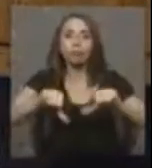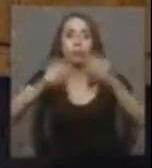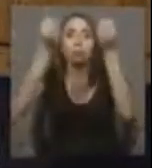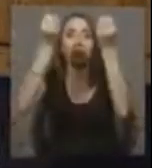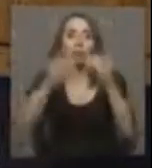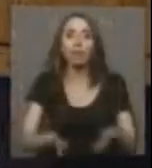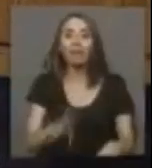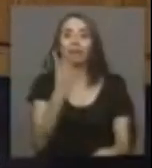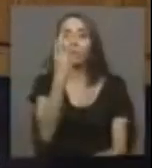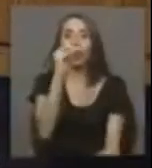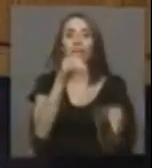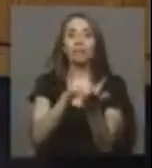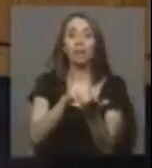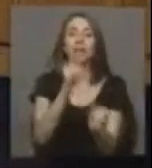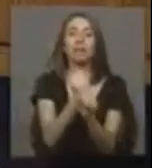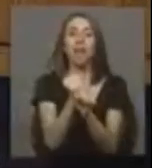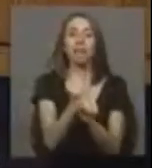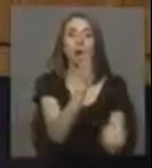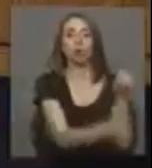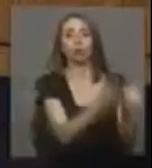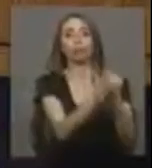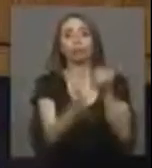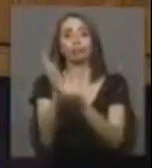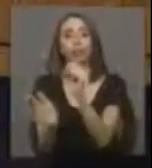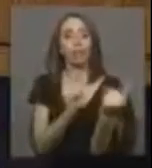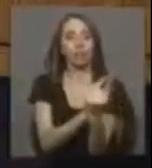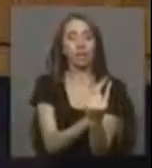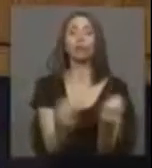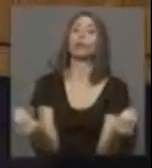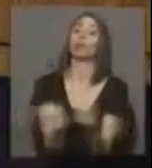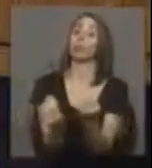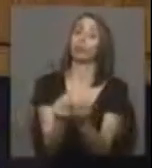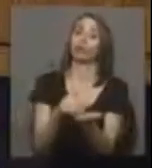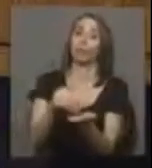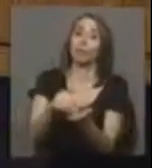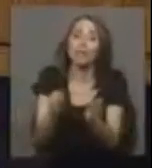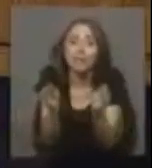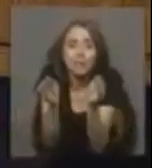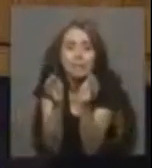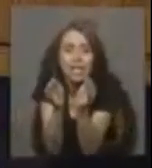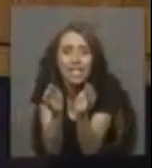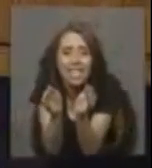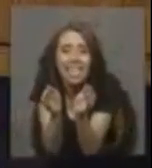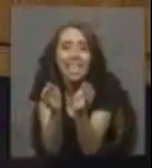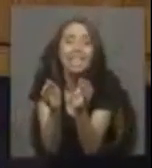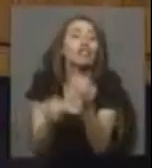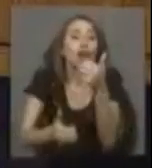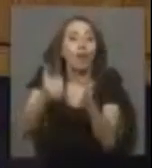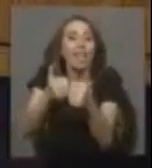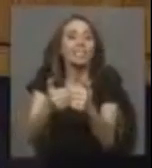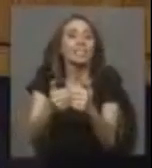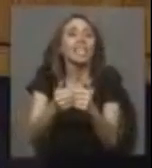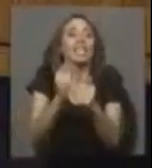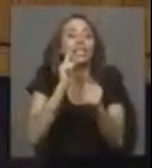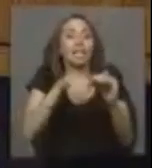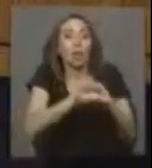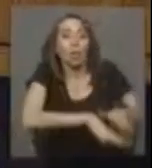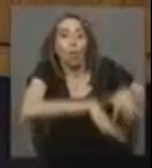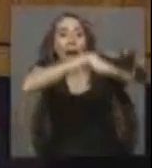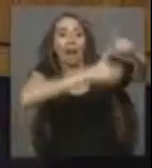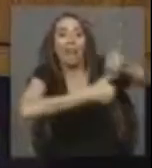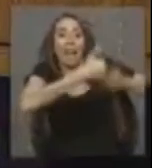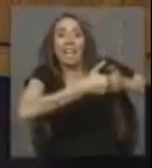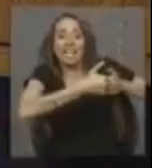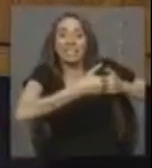más de 40 mil empleos directos. Muchos miles de pequeñísimos que ya cerraron los centros de acopio lechero que fueron